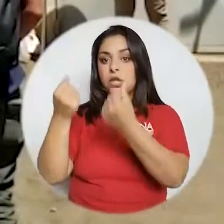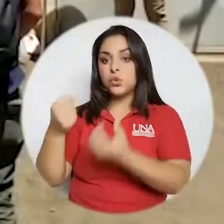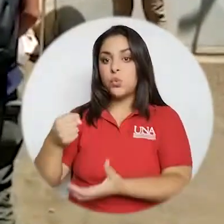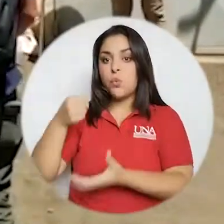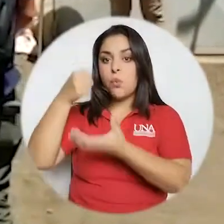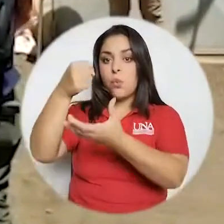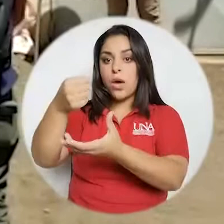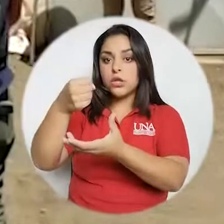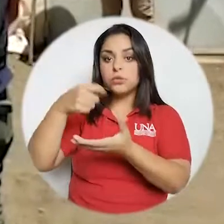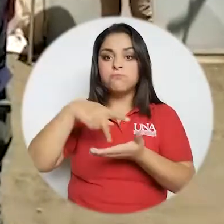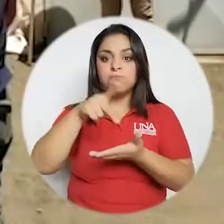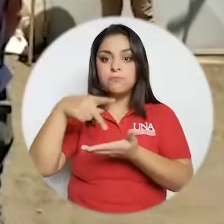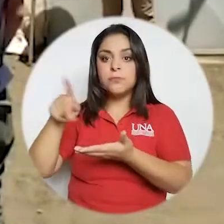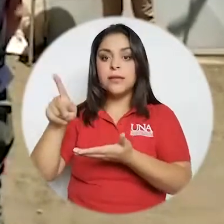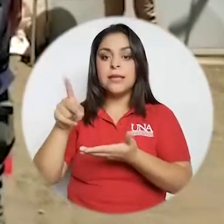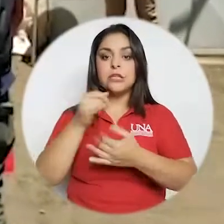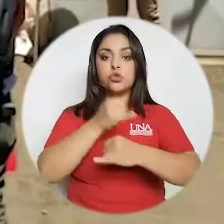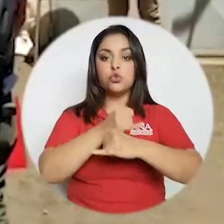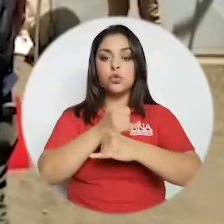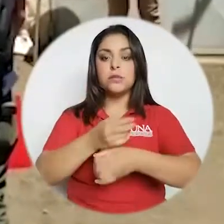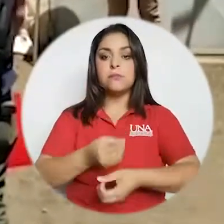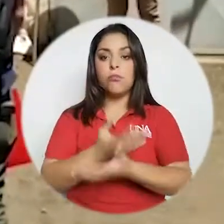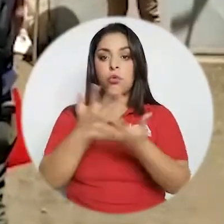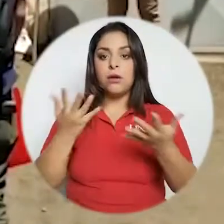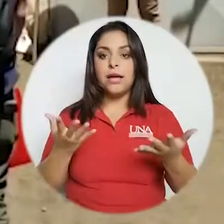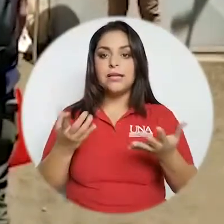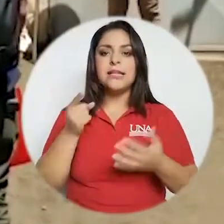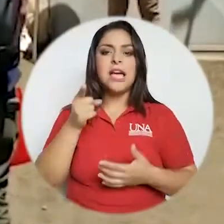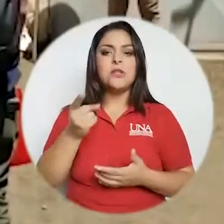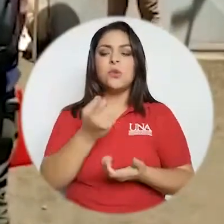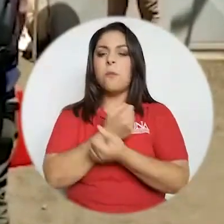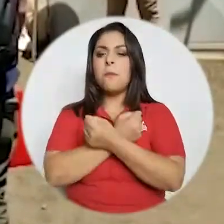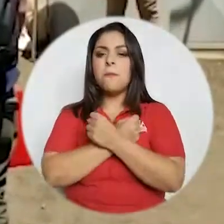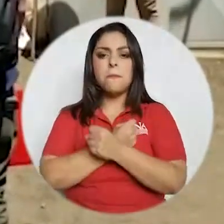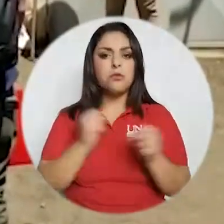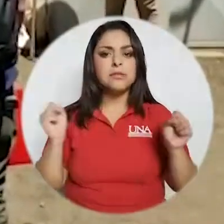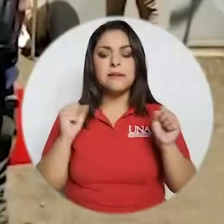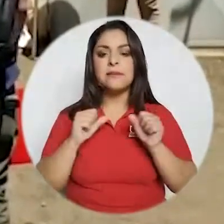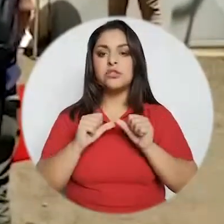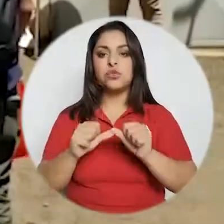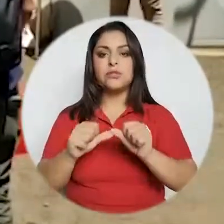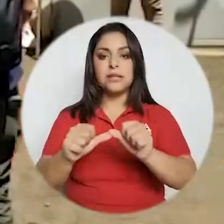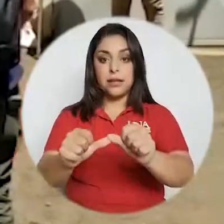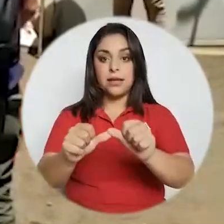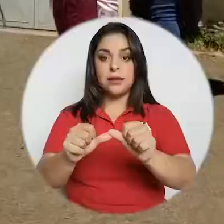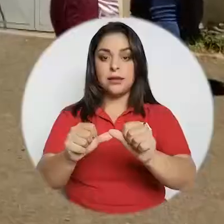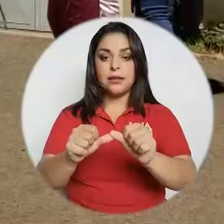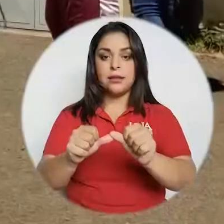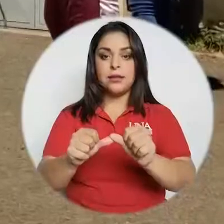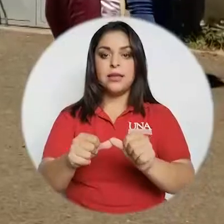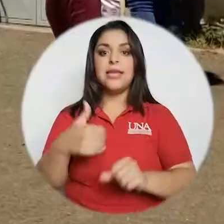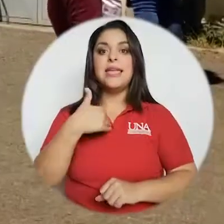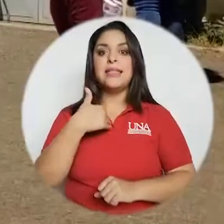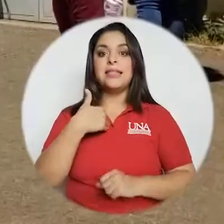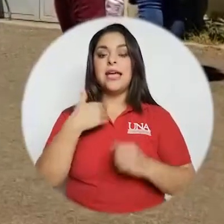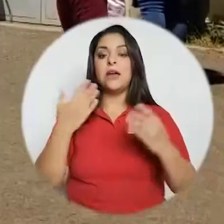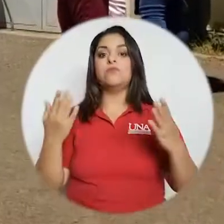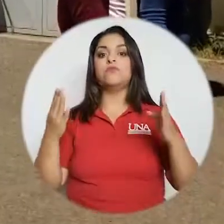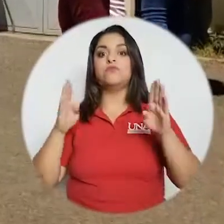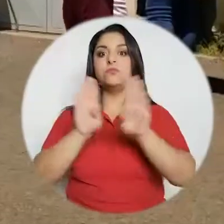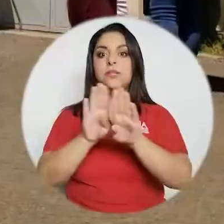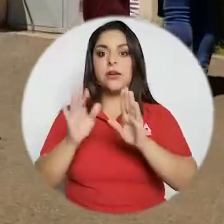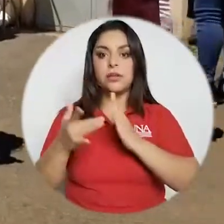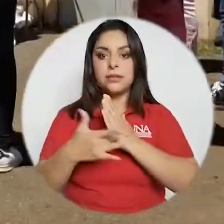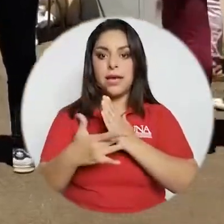presupuestos de inversión en las instituciones públicas prácticamente sean imposibles de sostener y nos tenga las